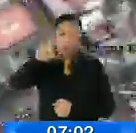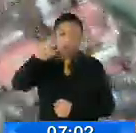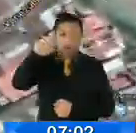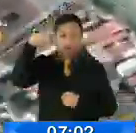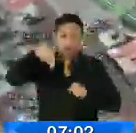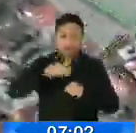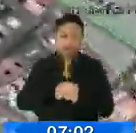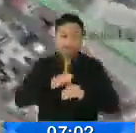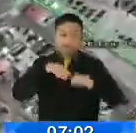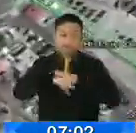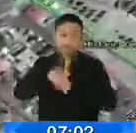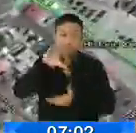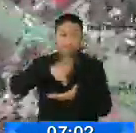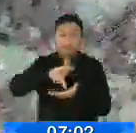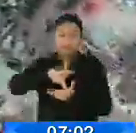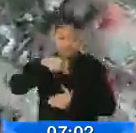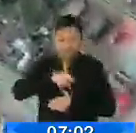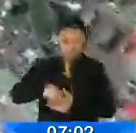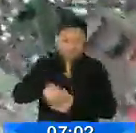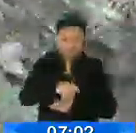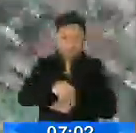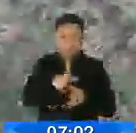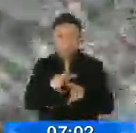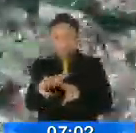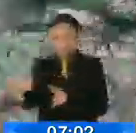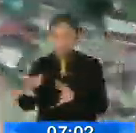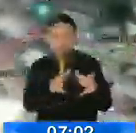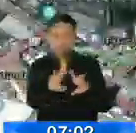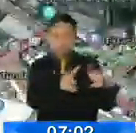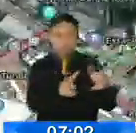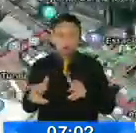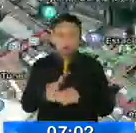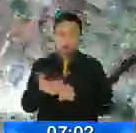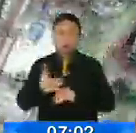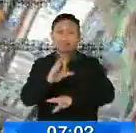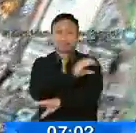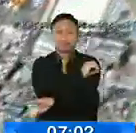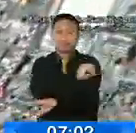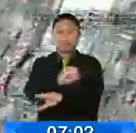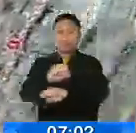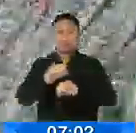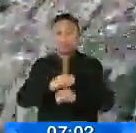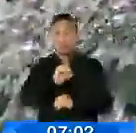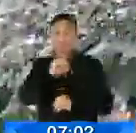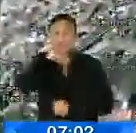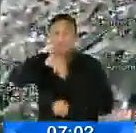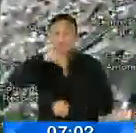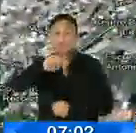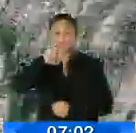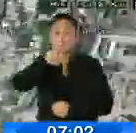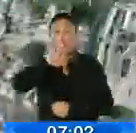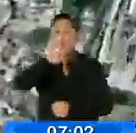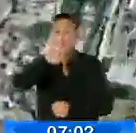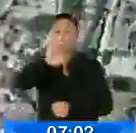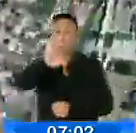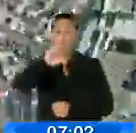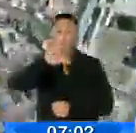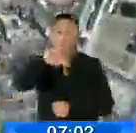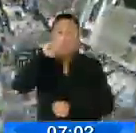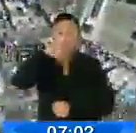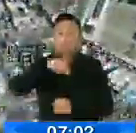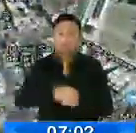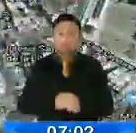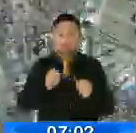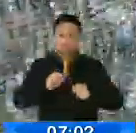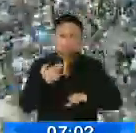ciudad y hacia diferentes sectores del centro, la occidental, ahora me decía el Sucre también, tiene mucho tráfico, esto sí es normal, ¿no?